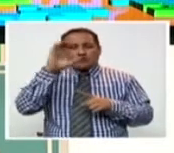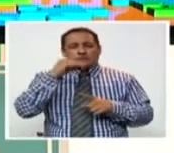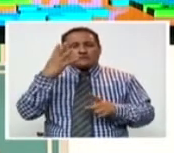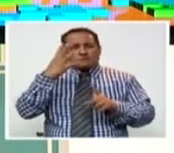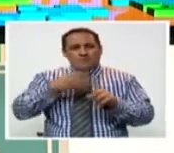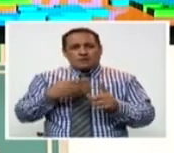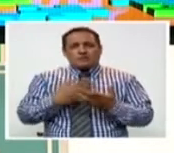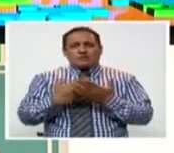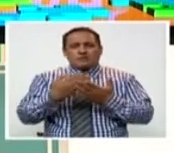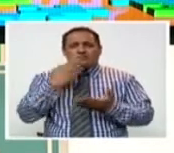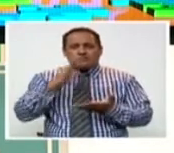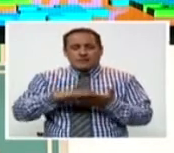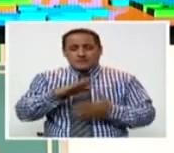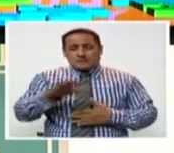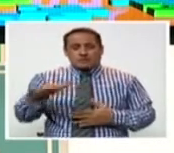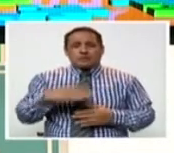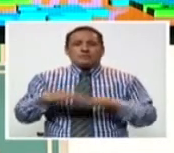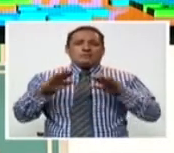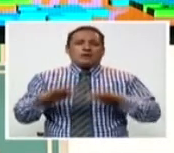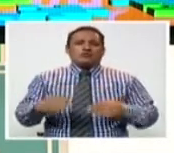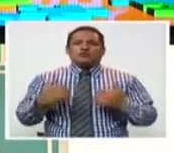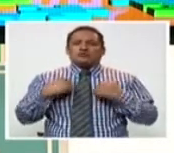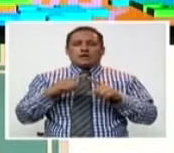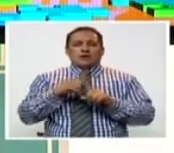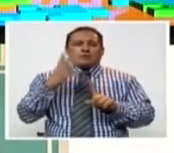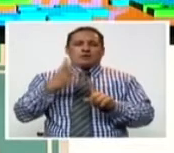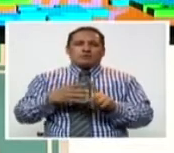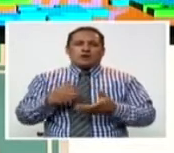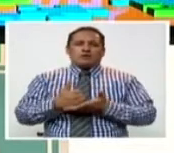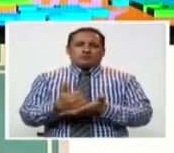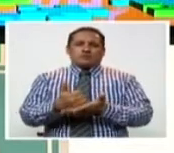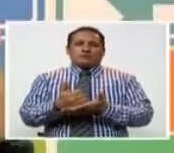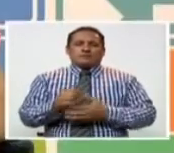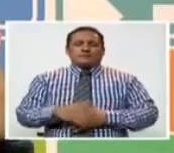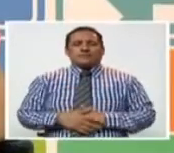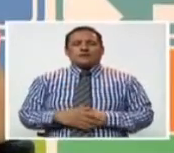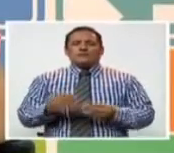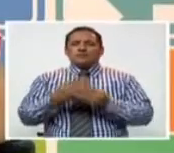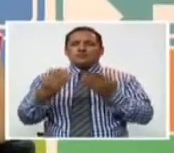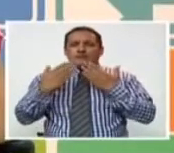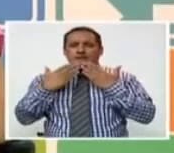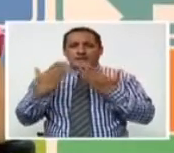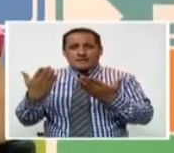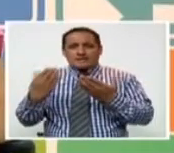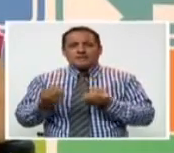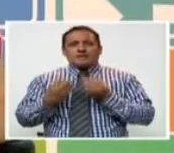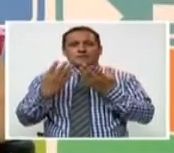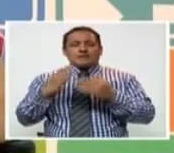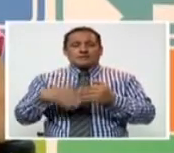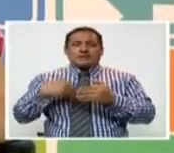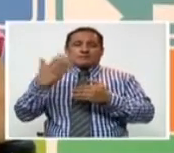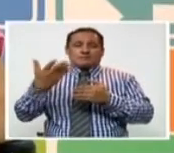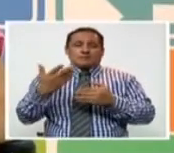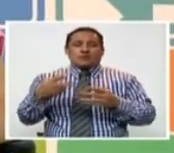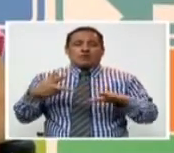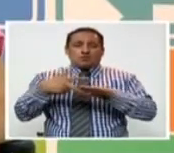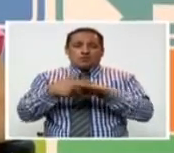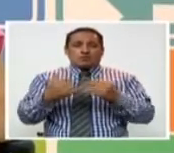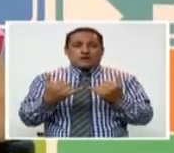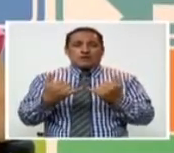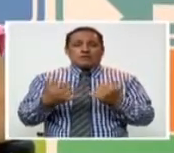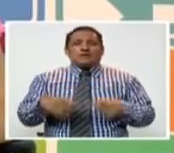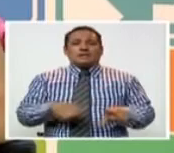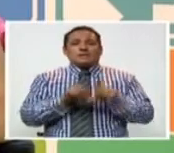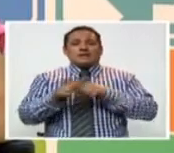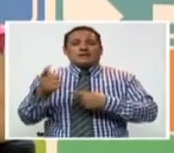buscar y diagnosticar cada vez a más chicos y que menos tengan subdiagnóstico. Muchas gracias, doctor Carrasco, y será hasta otra oportunidad. Nos vamos